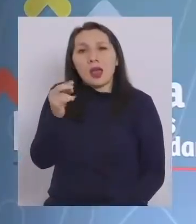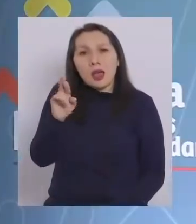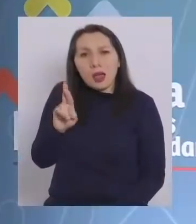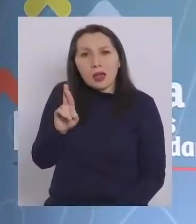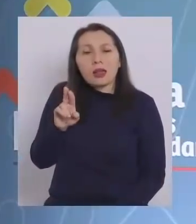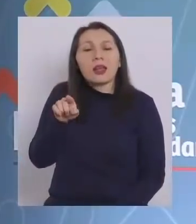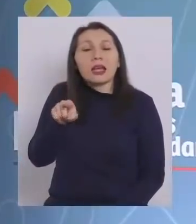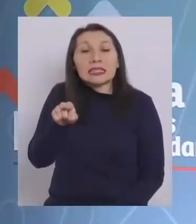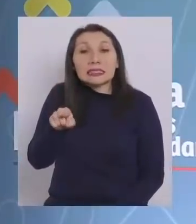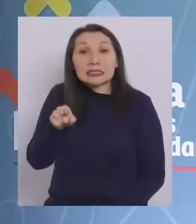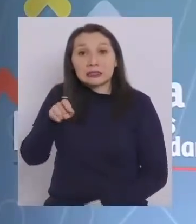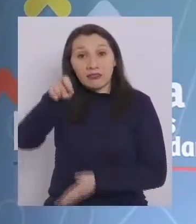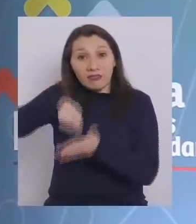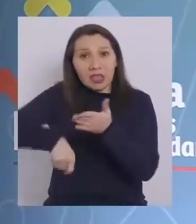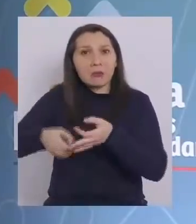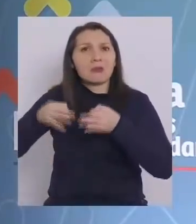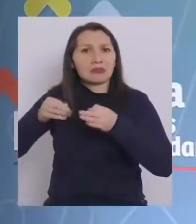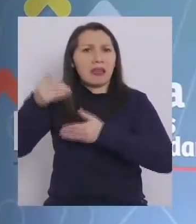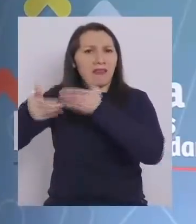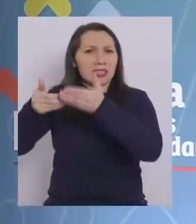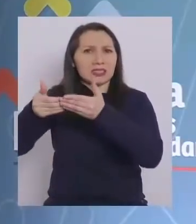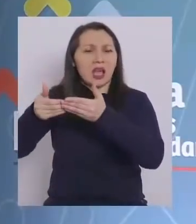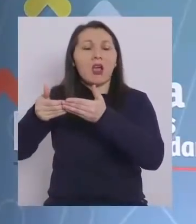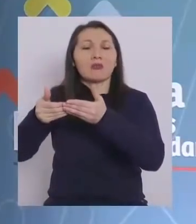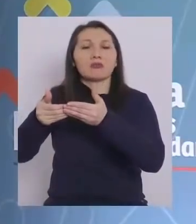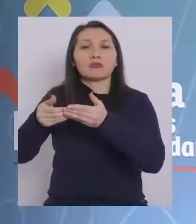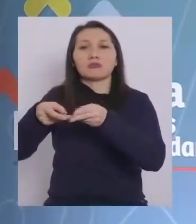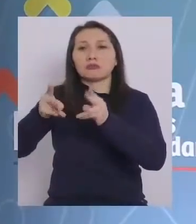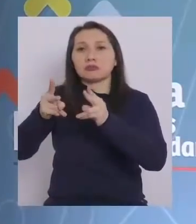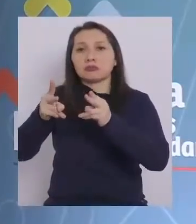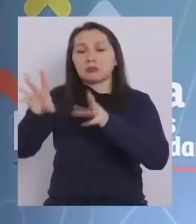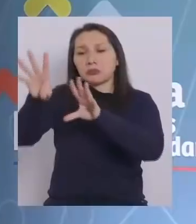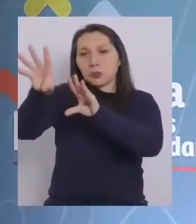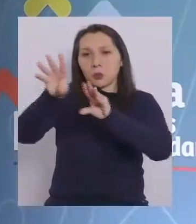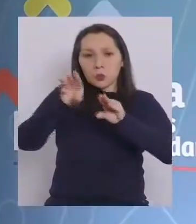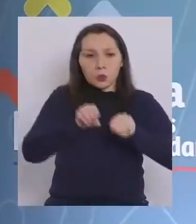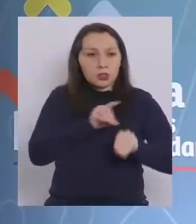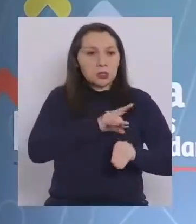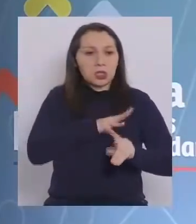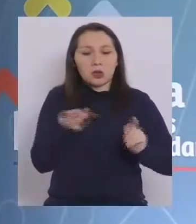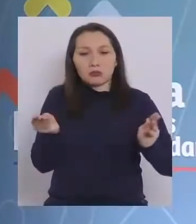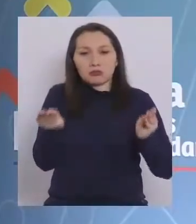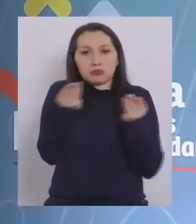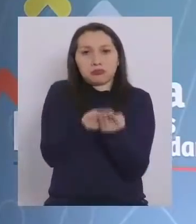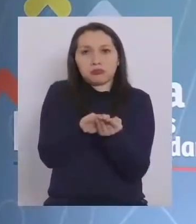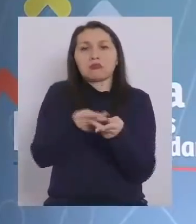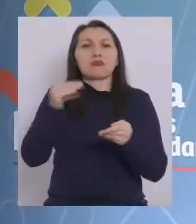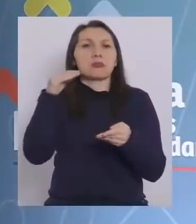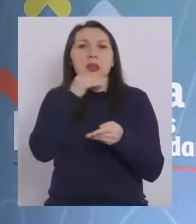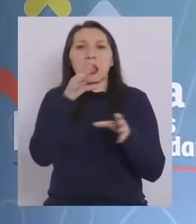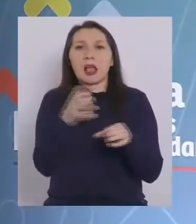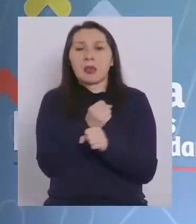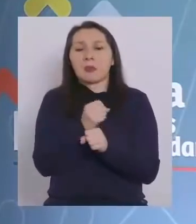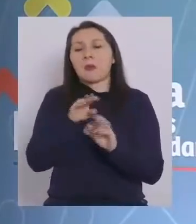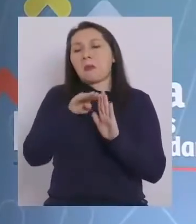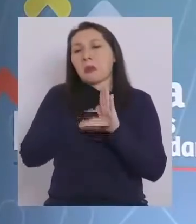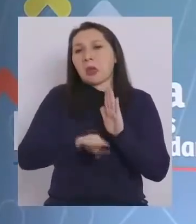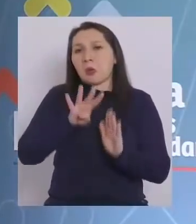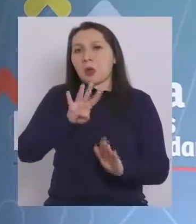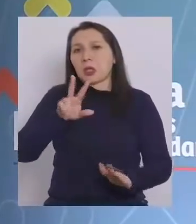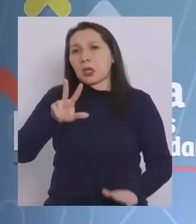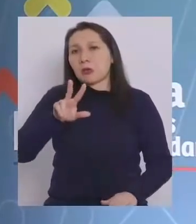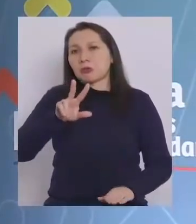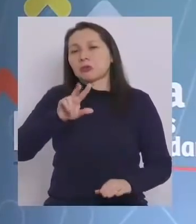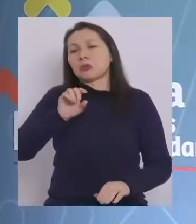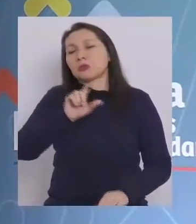electrónica avanzada, ese proceso de homologación se realiza bastante rápido, probablemente en menos de 48 o